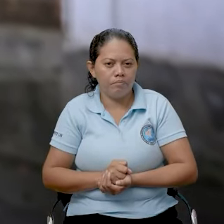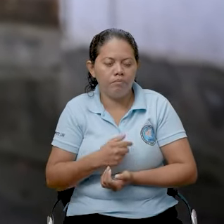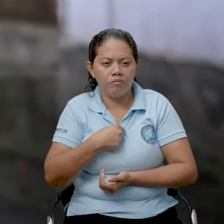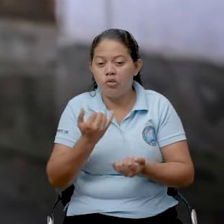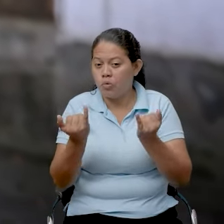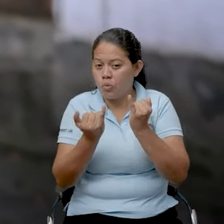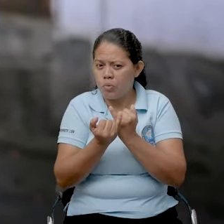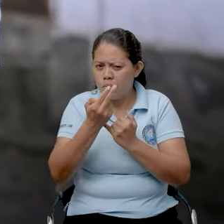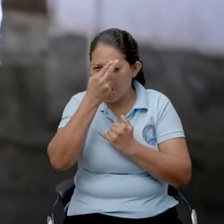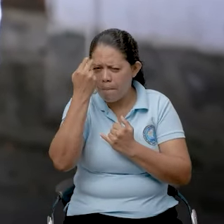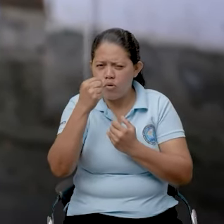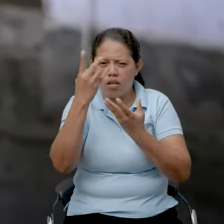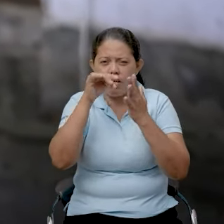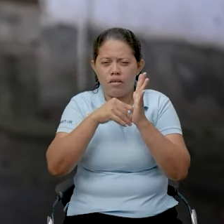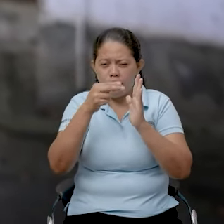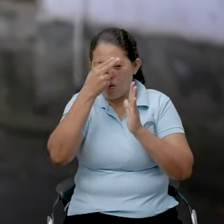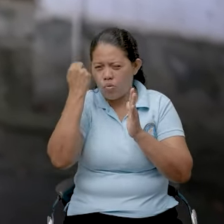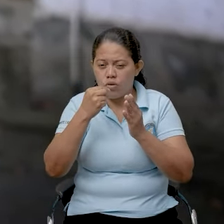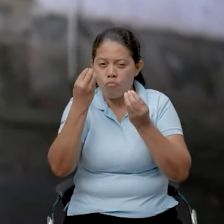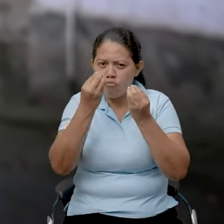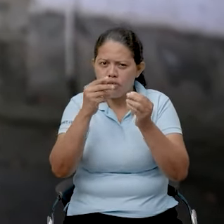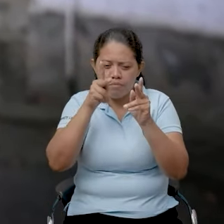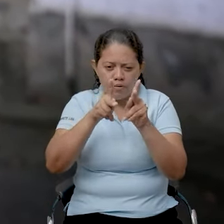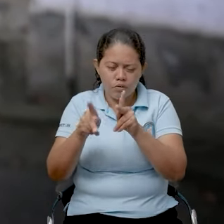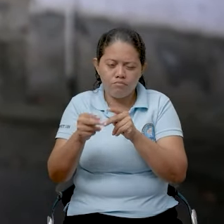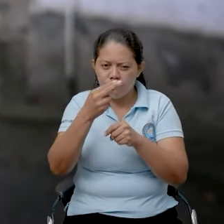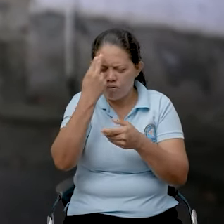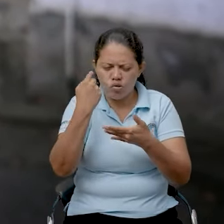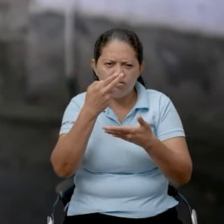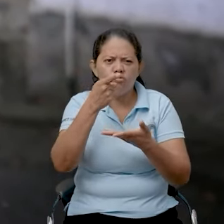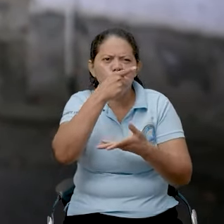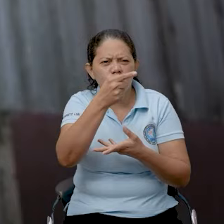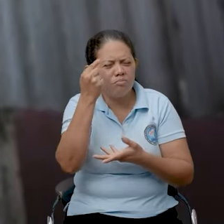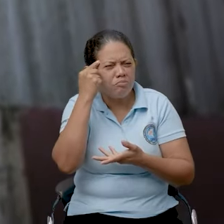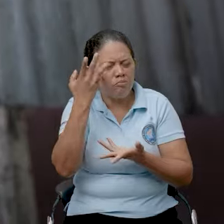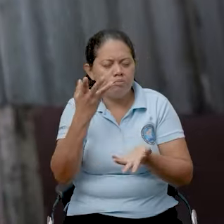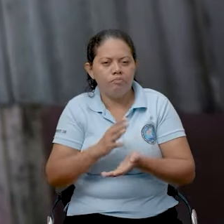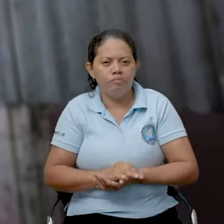Esa misma pregunta se la hicimos a varias personas y estas fueran sus respuestas.